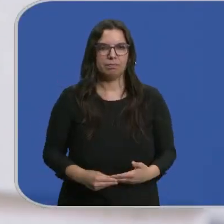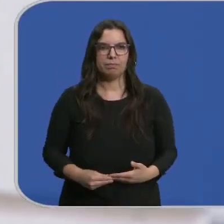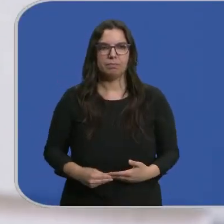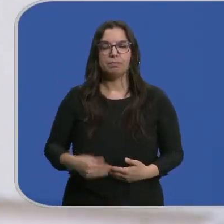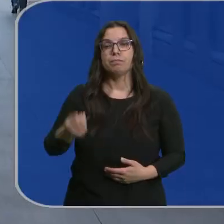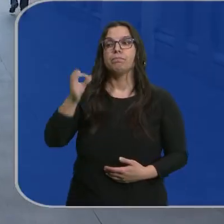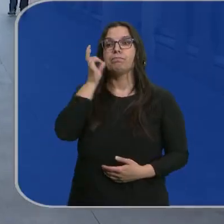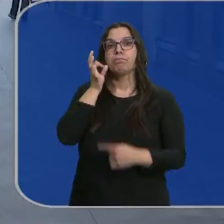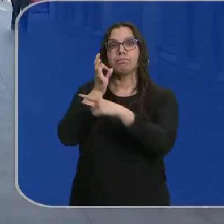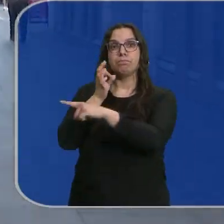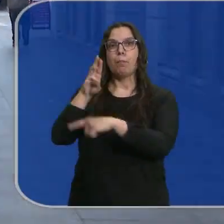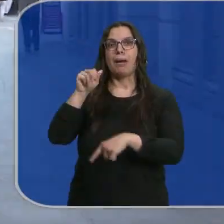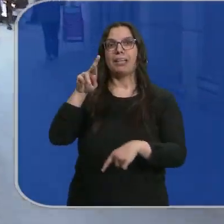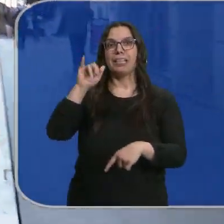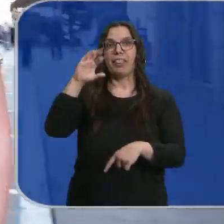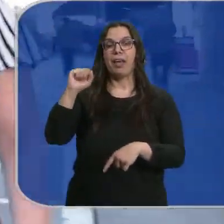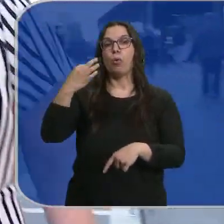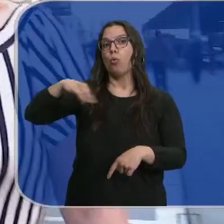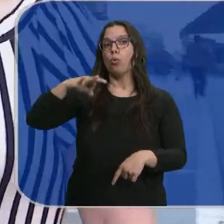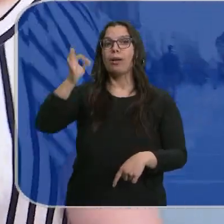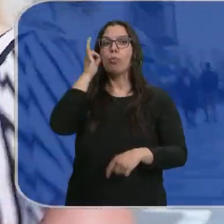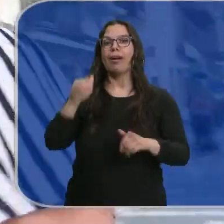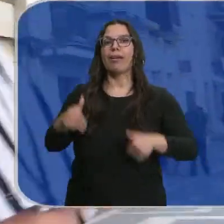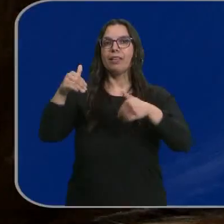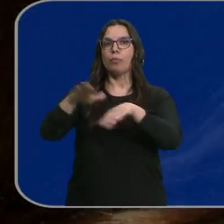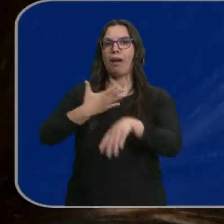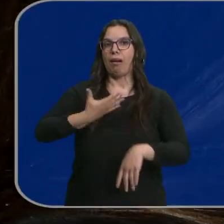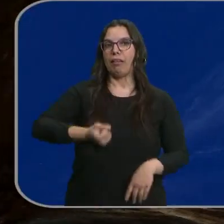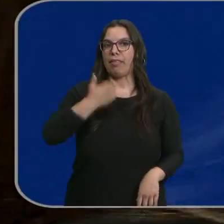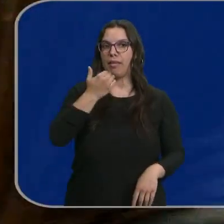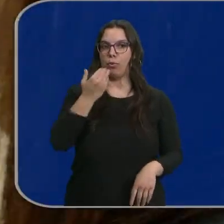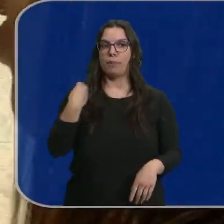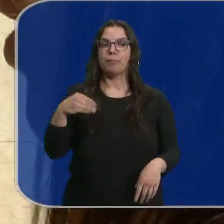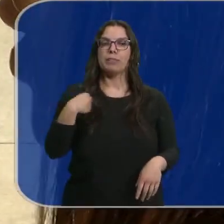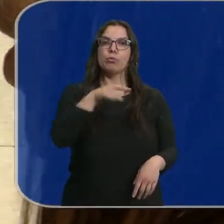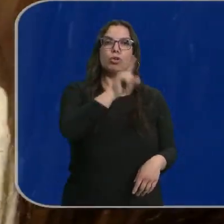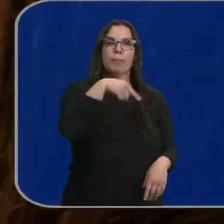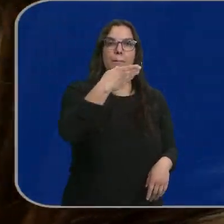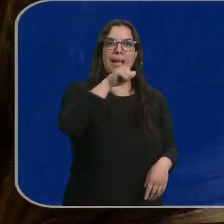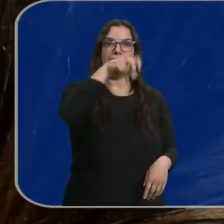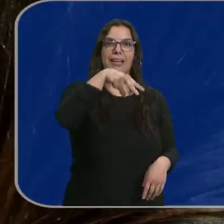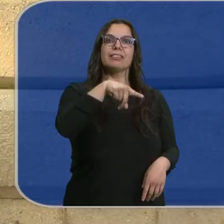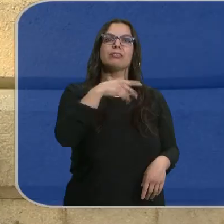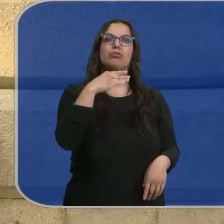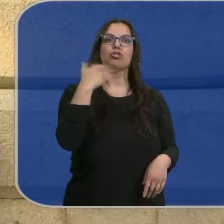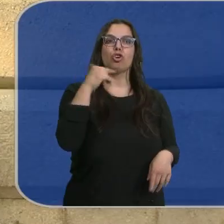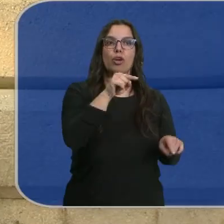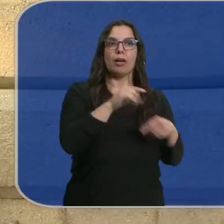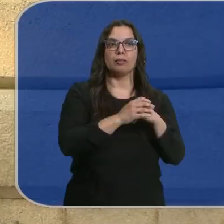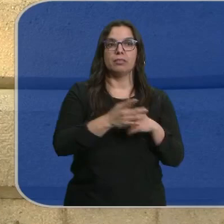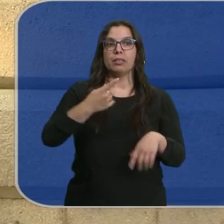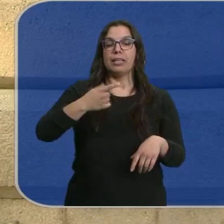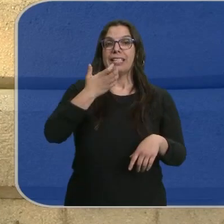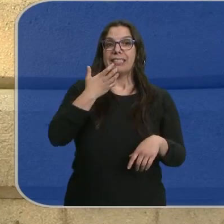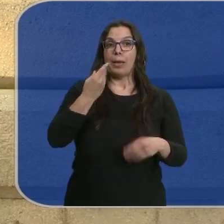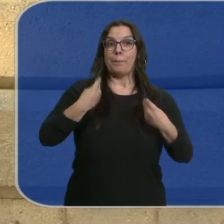Ella es Patricia, la única mujer candidata a la alcaldía de Zamora. Lo mismo le ocurre a Belén, pero en Soria. Si somos el